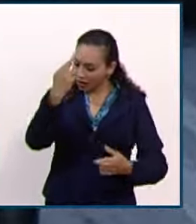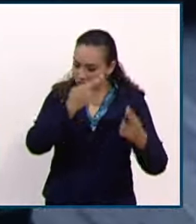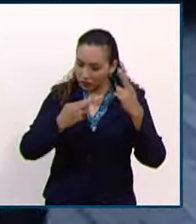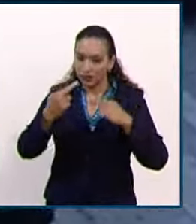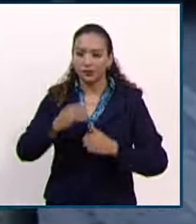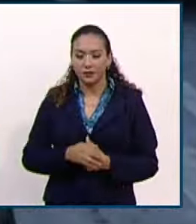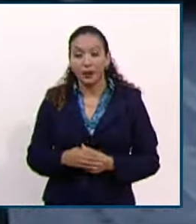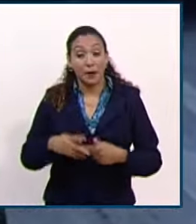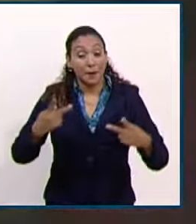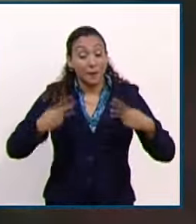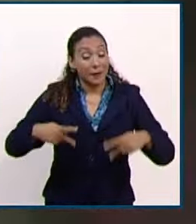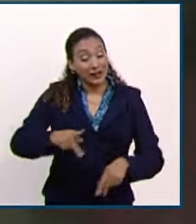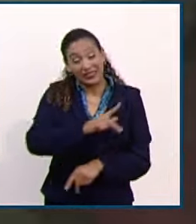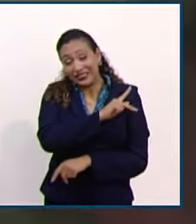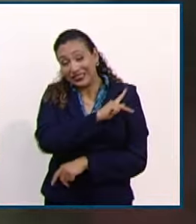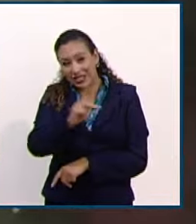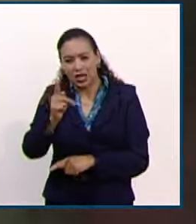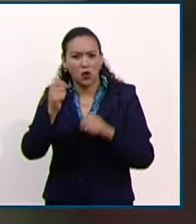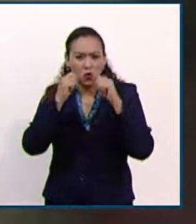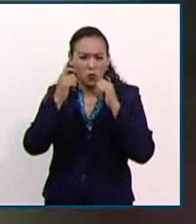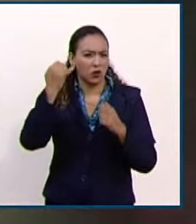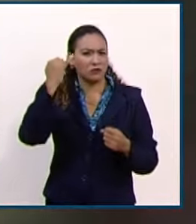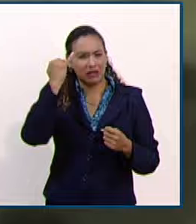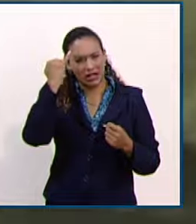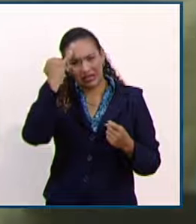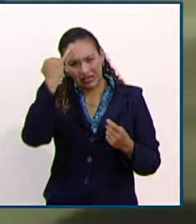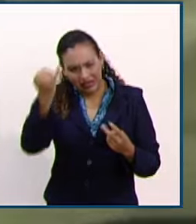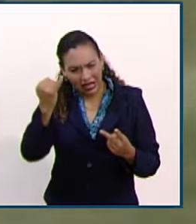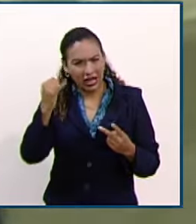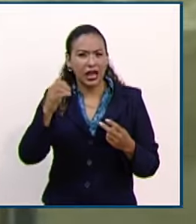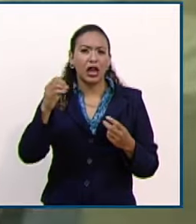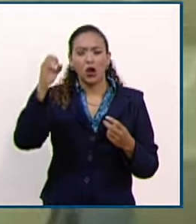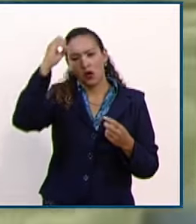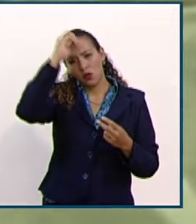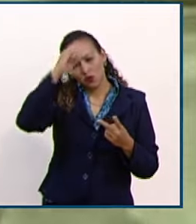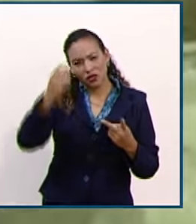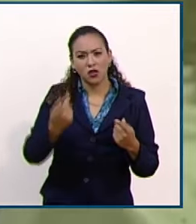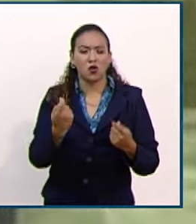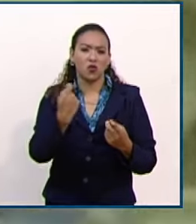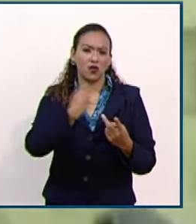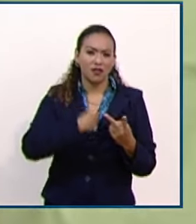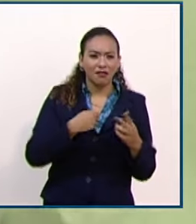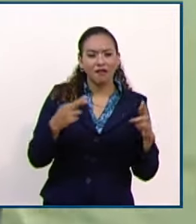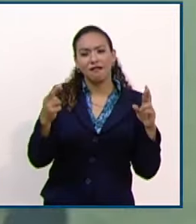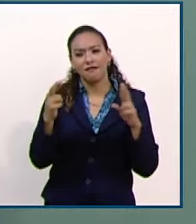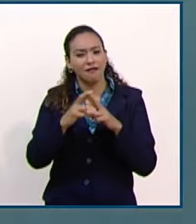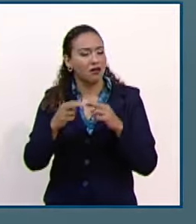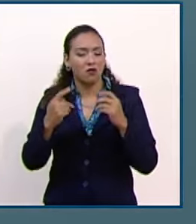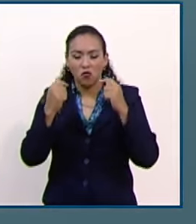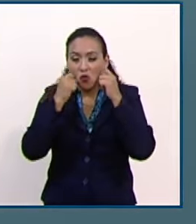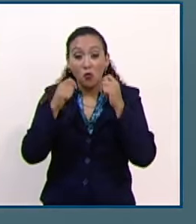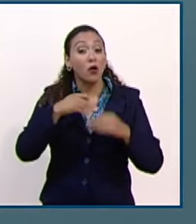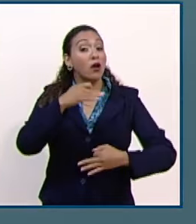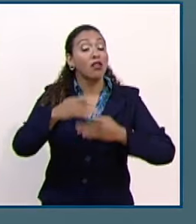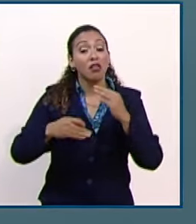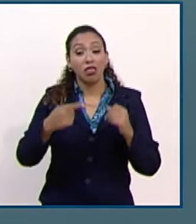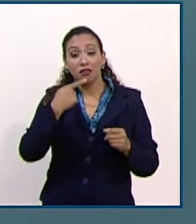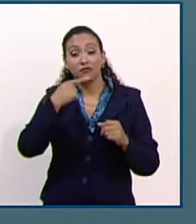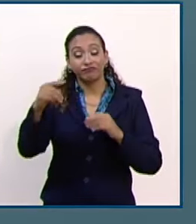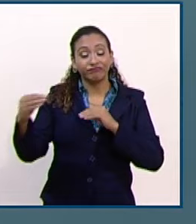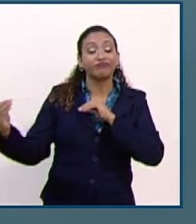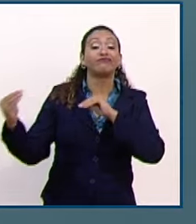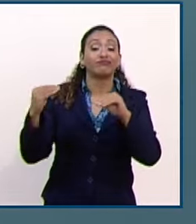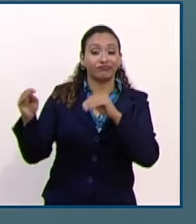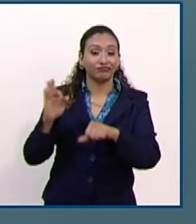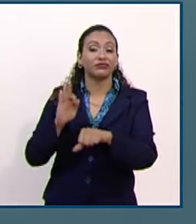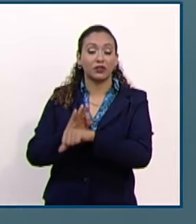Todas las personas, sin importar su ideología, edad, origen o identidad, pueden promover el amparo. Esto debido a que el artículo